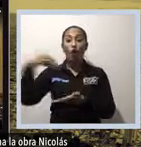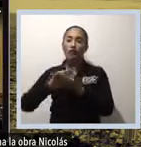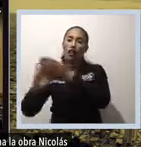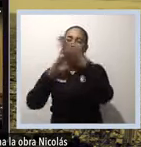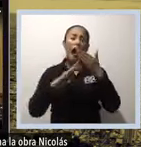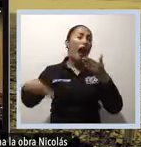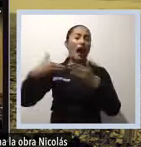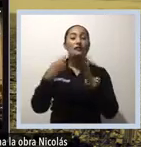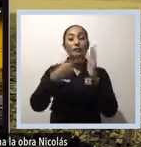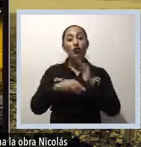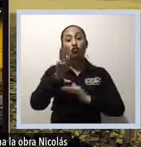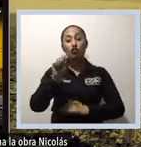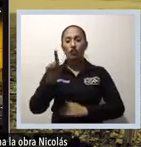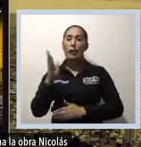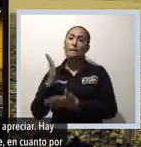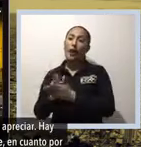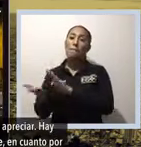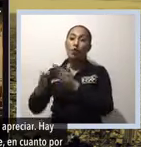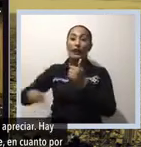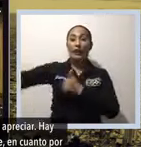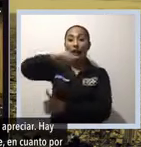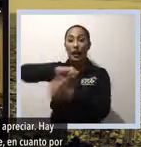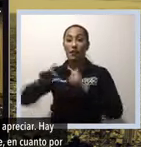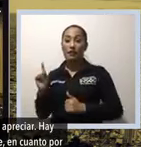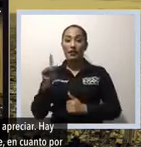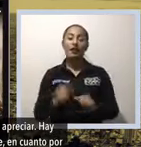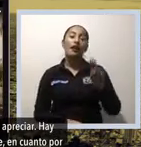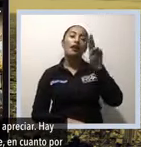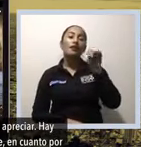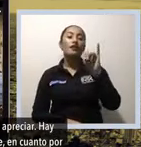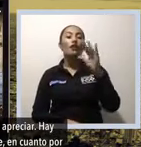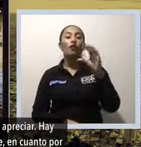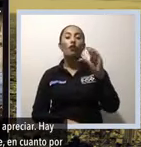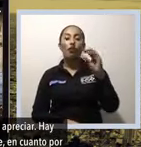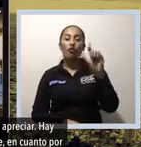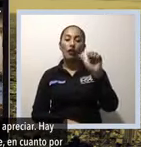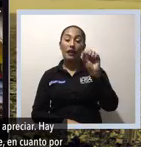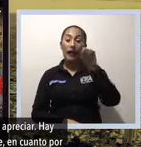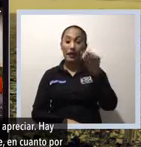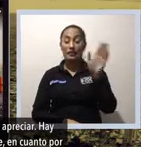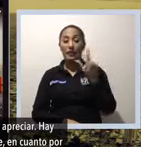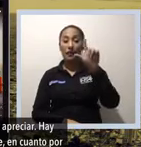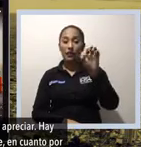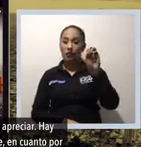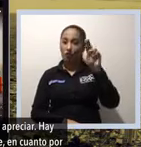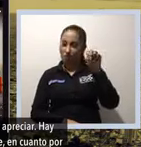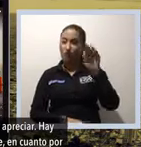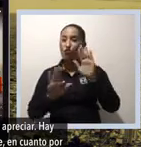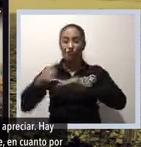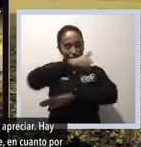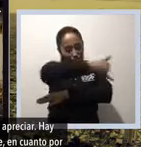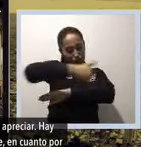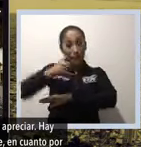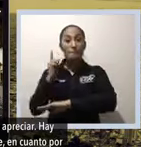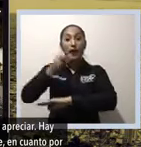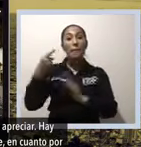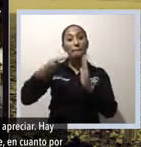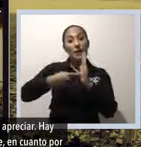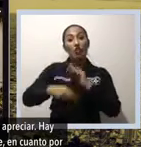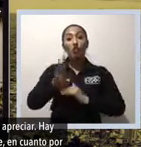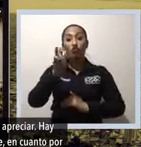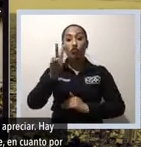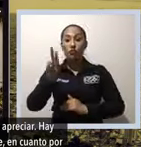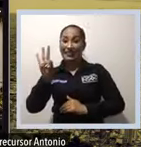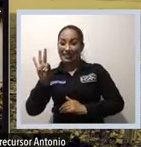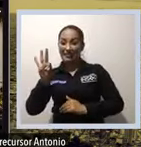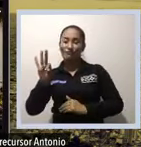la lleva a feliz término en 1823, que es la catedral que ustedes hoy pueden apreciar. Hay algunos datos que me gustaría referirles en cuanto,